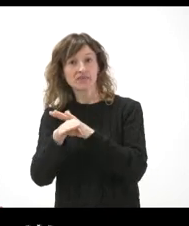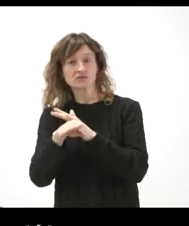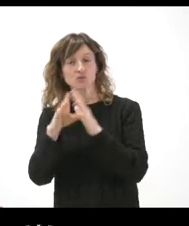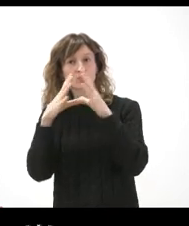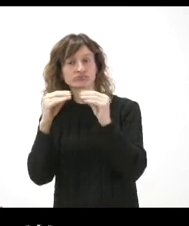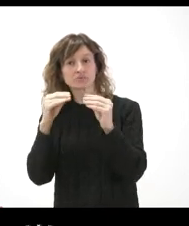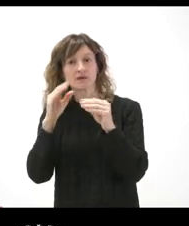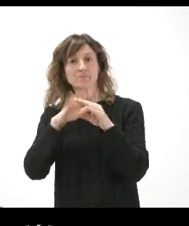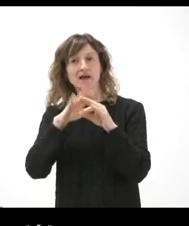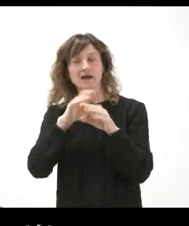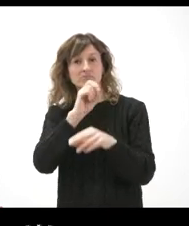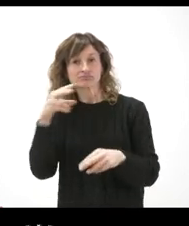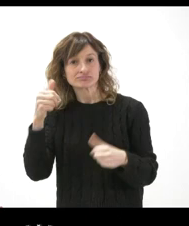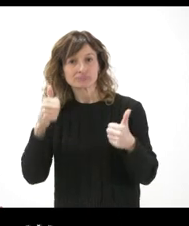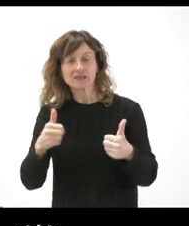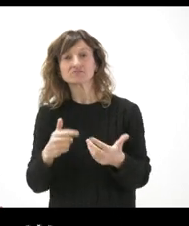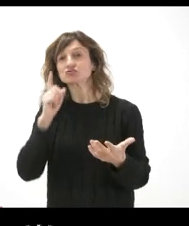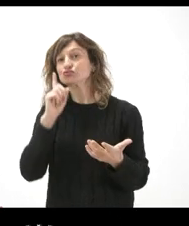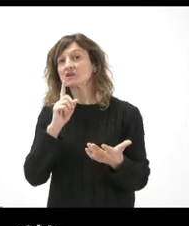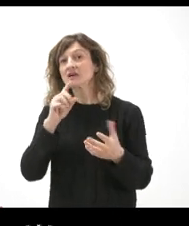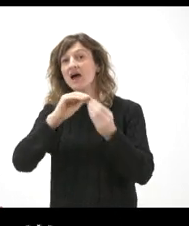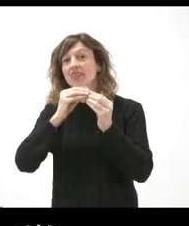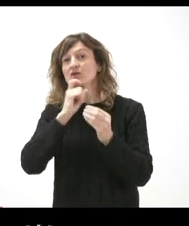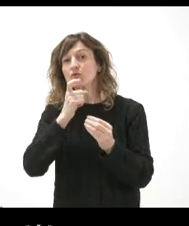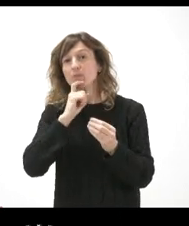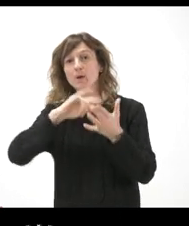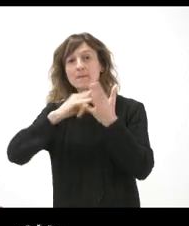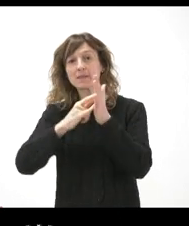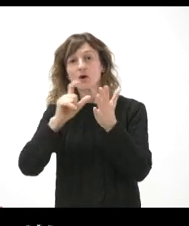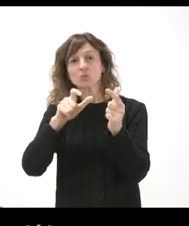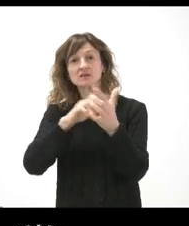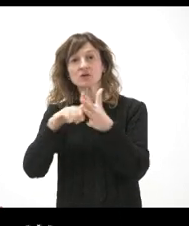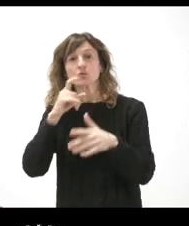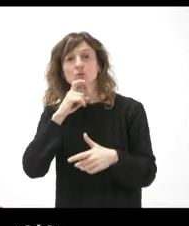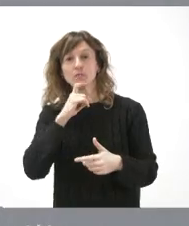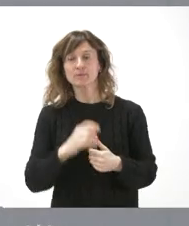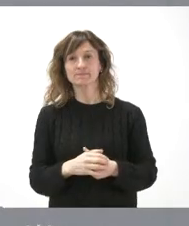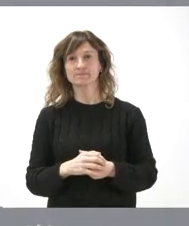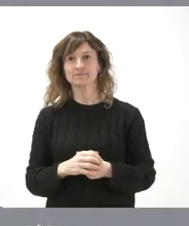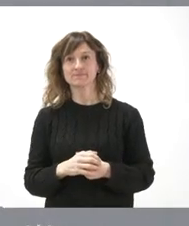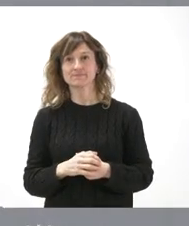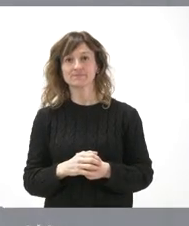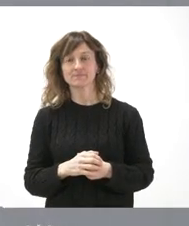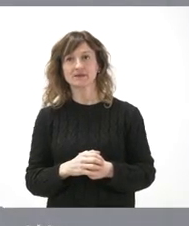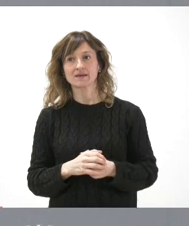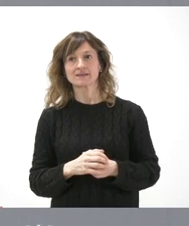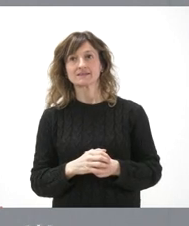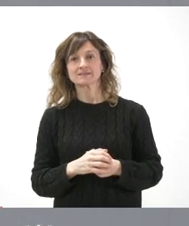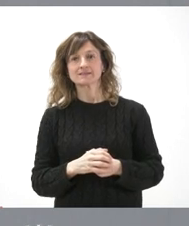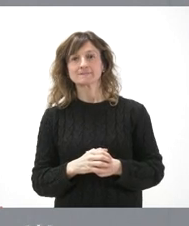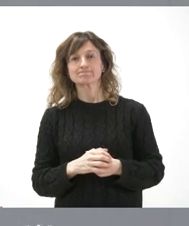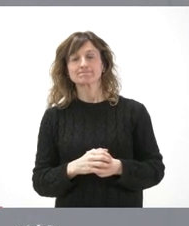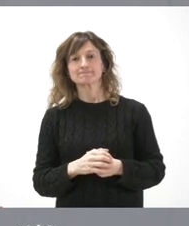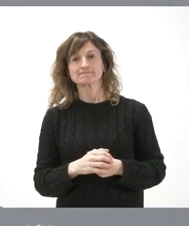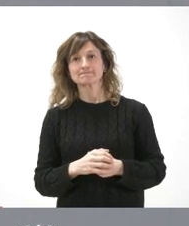llegue a buen término. No sé cómo lo van a articular eso. ¿Cuál es el planteamiento de la Junta de Castilla y León? Sí, planteo un poco la correlación que